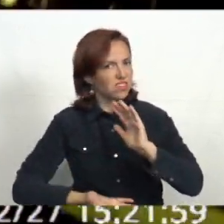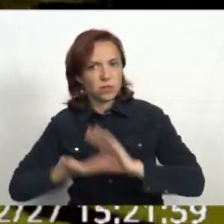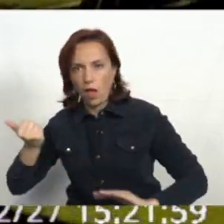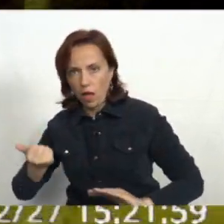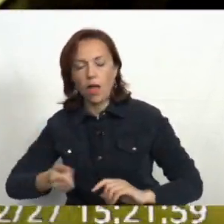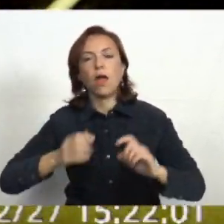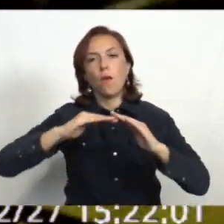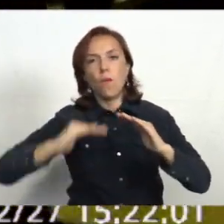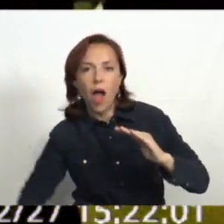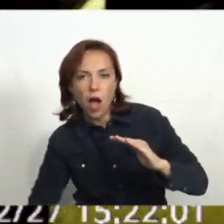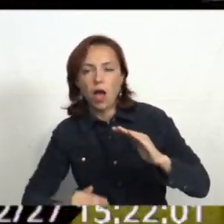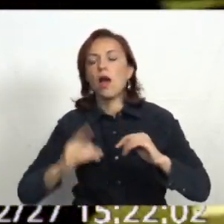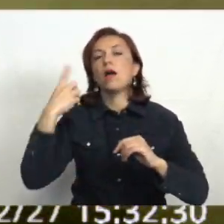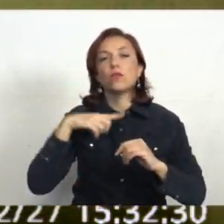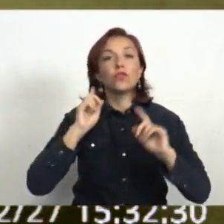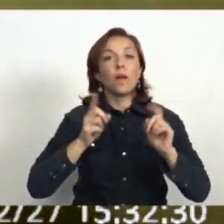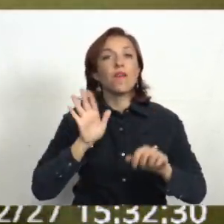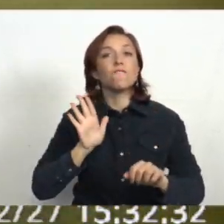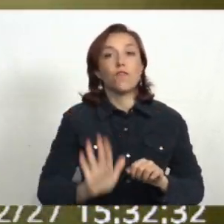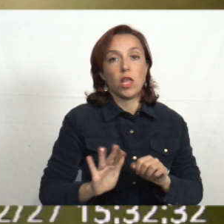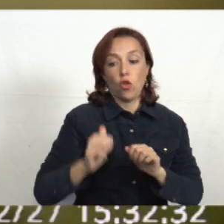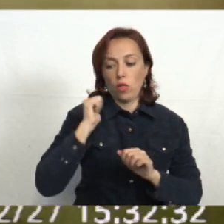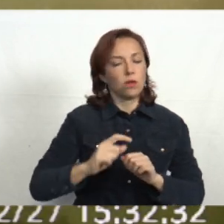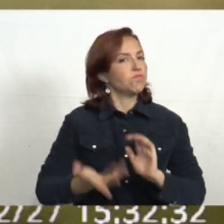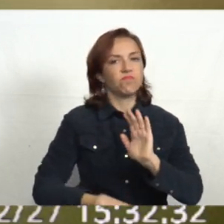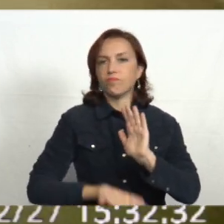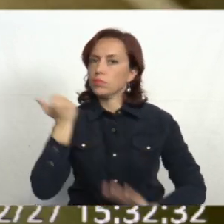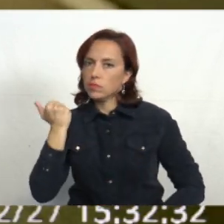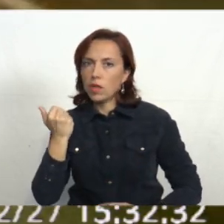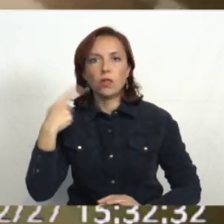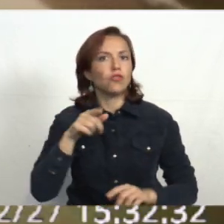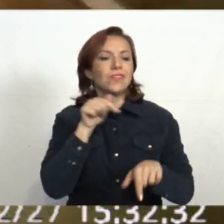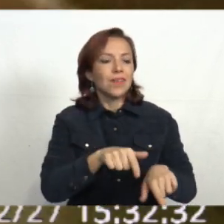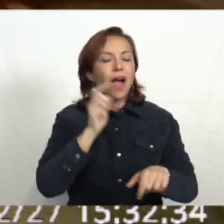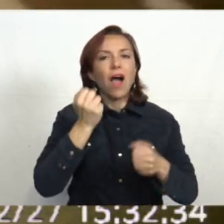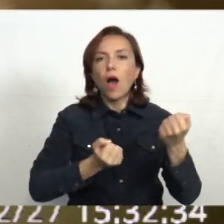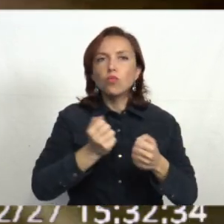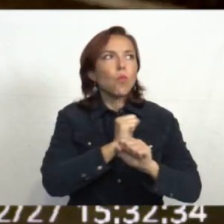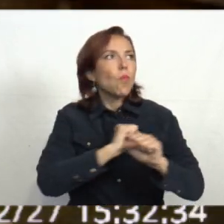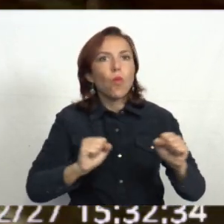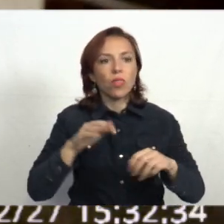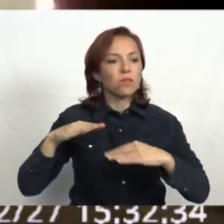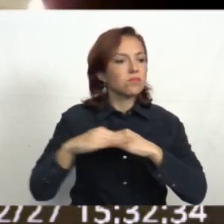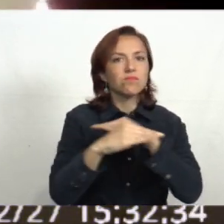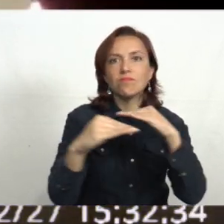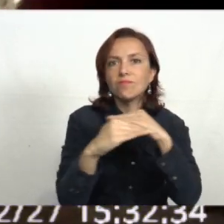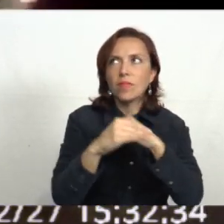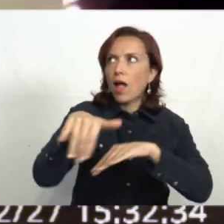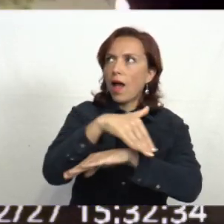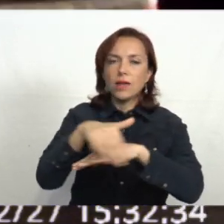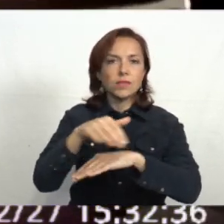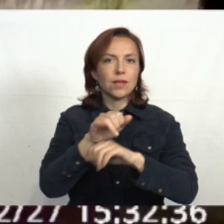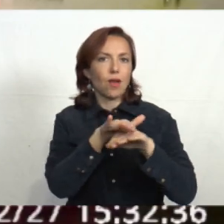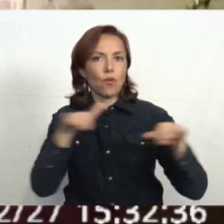cosas, por lo que no están en condiciones de circular por la vía pública. Desde la Dirección Nacional de Policía de Tránsito, solicitan a la